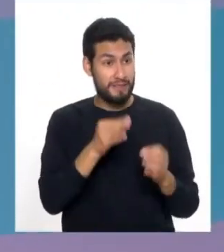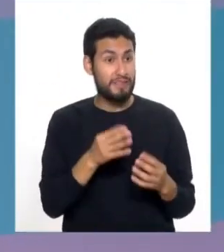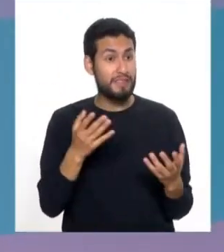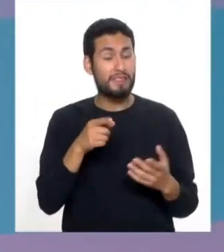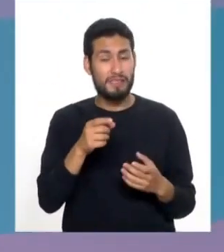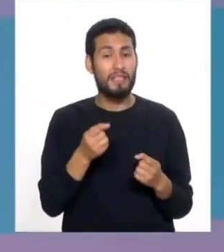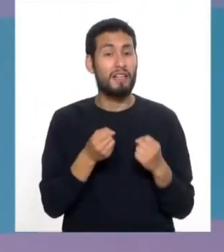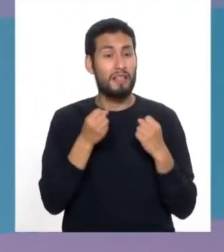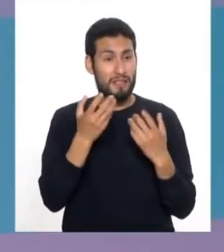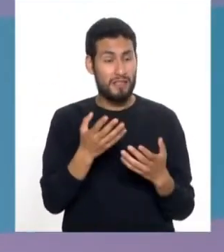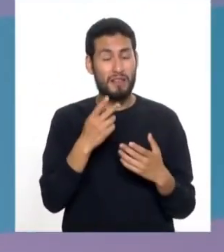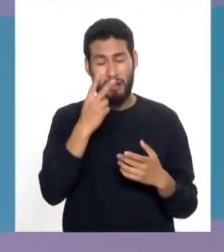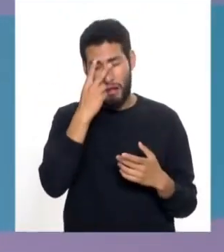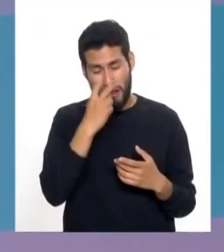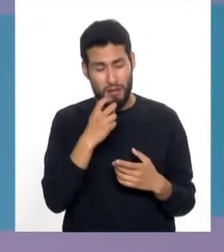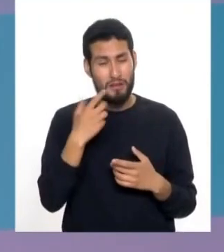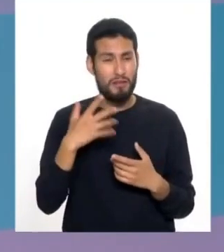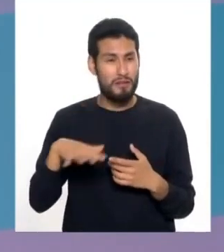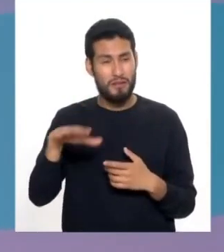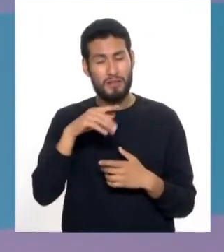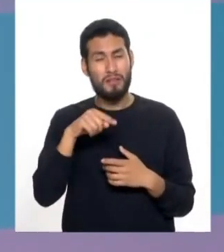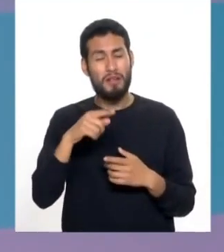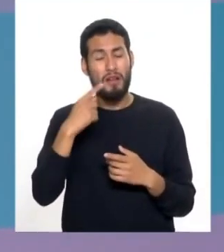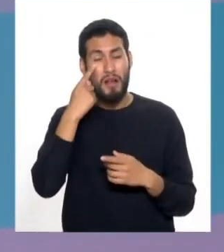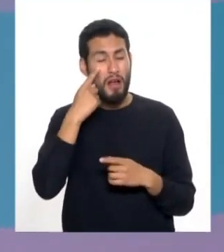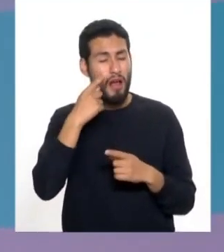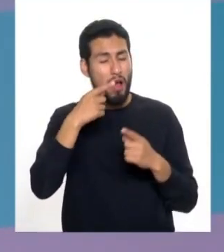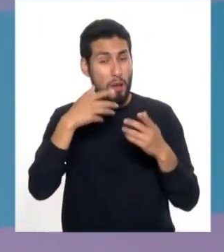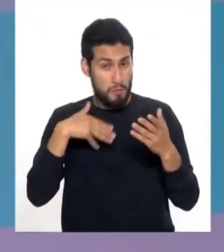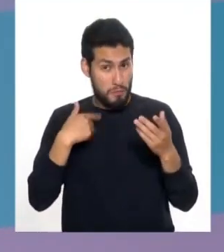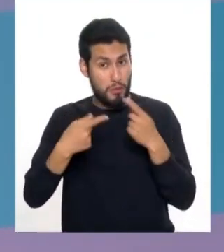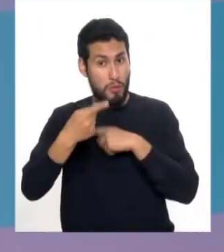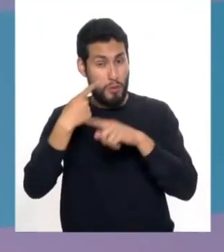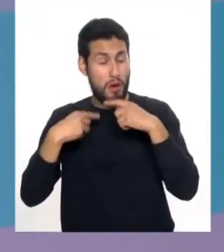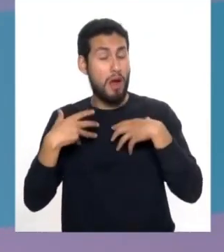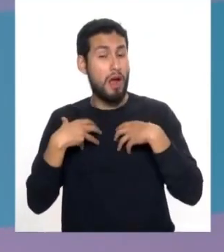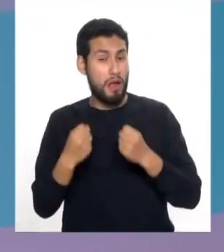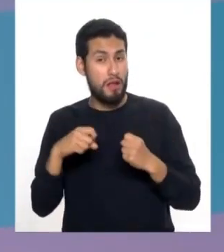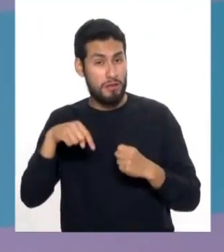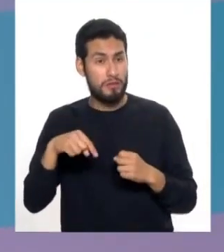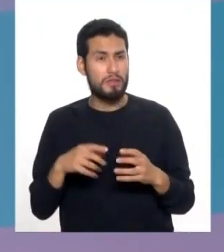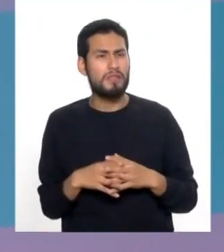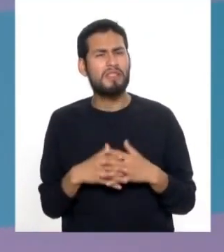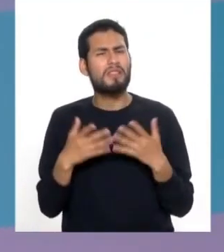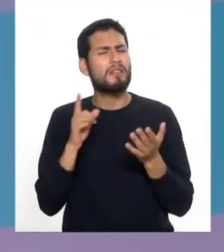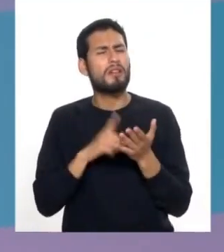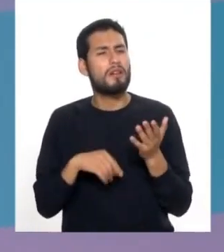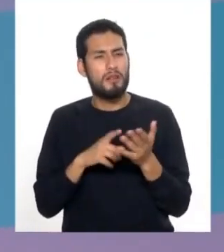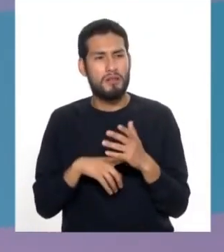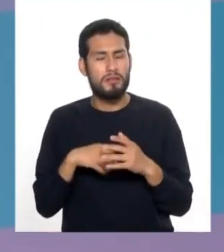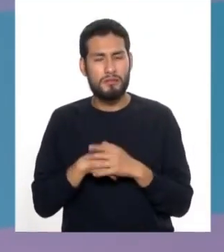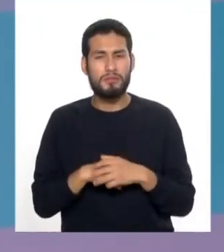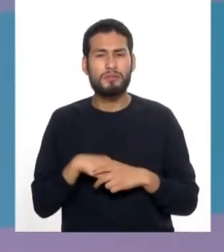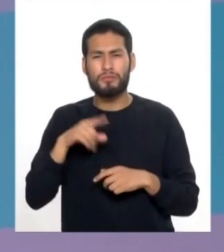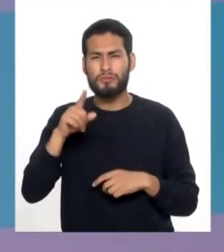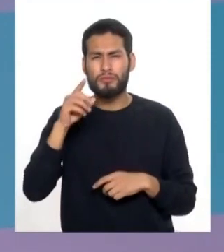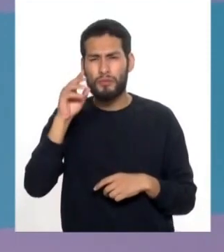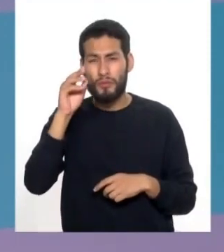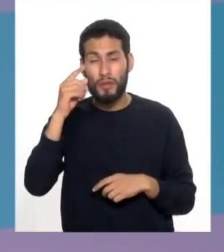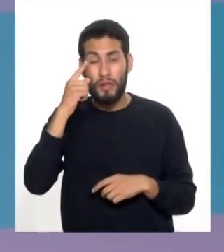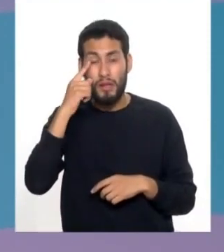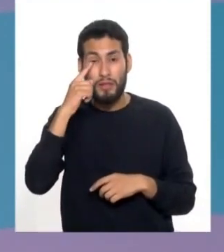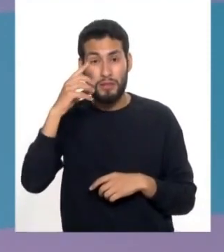principal causa de ceguera. Reversible, es decir, curable en el mundo. Y consiste en la opacificación del